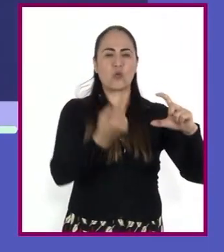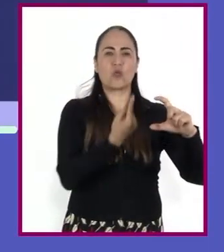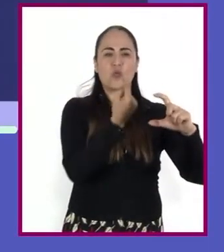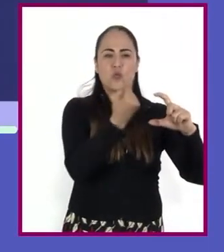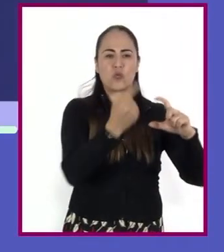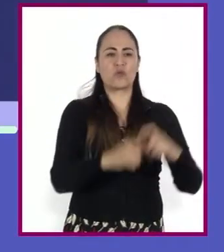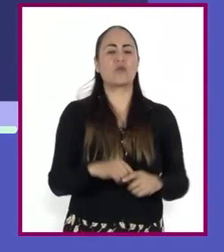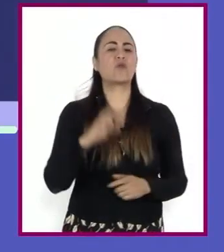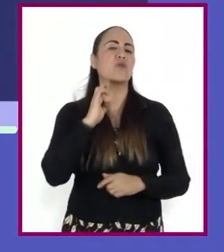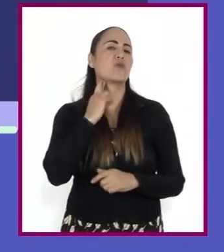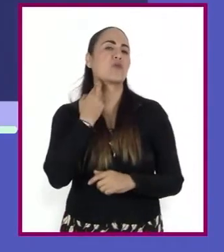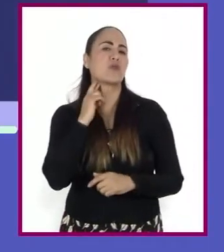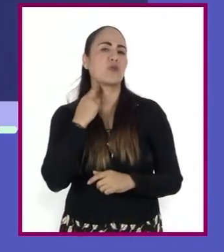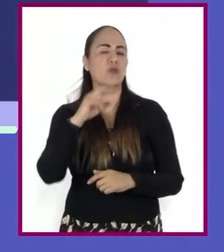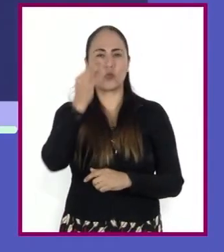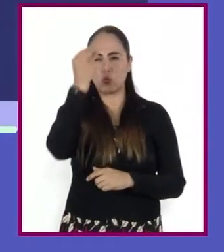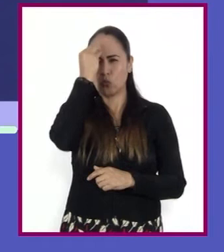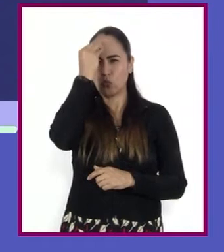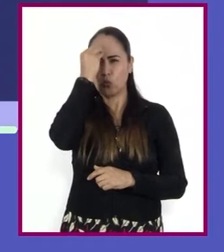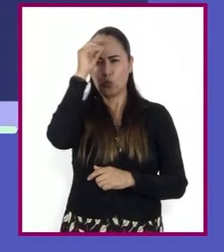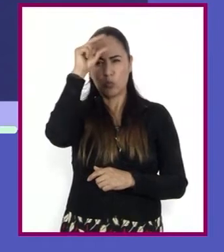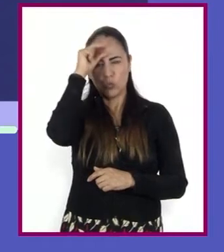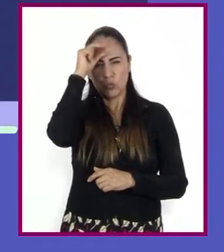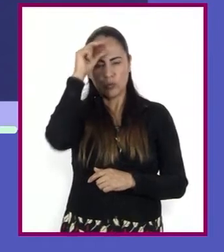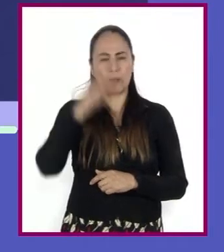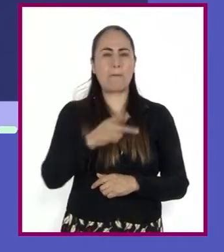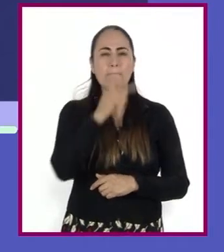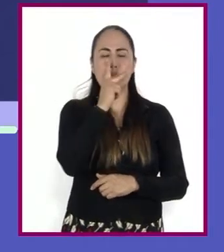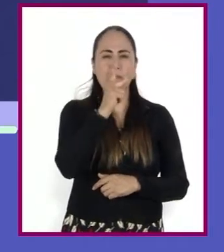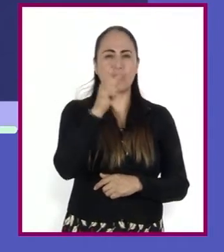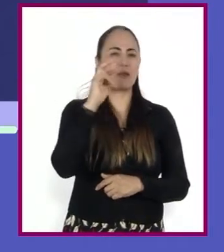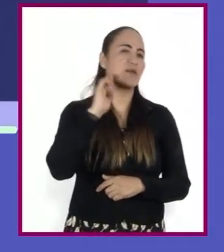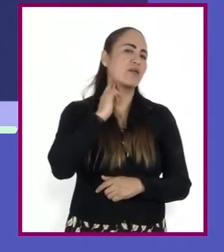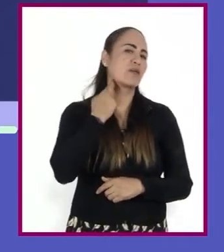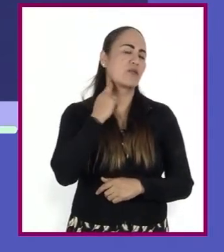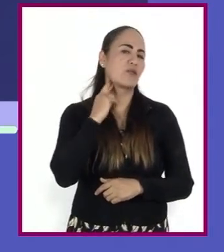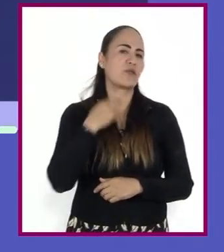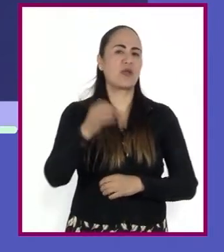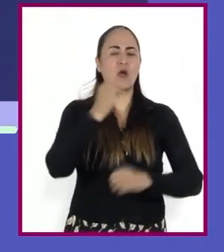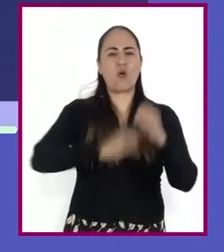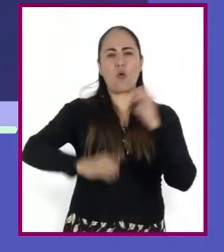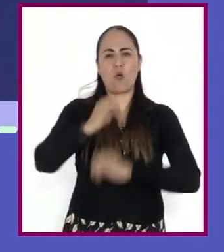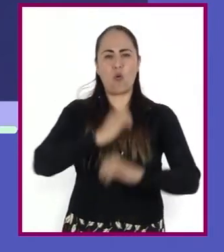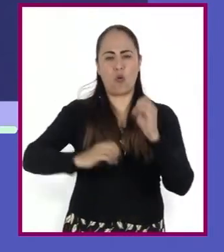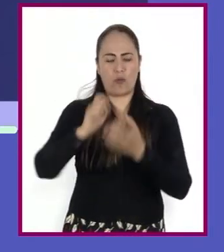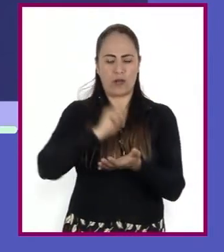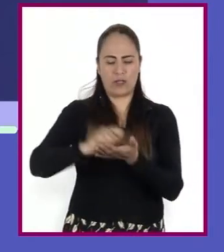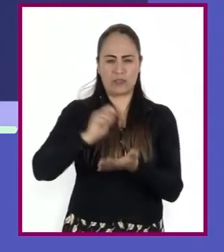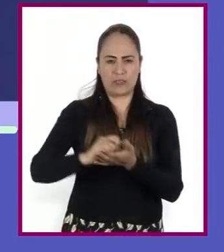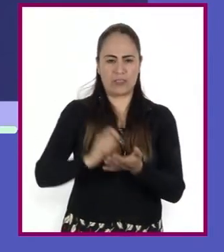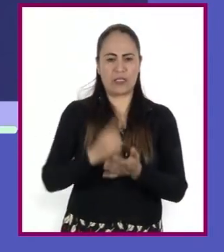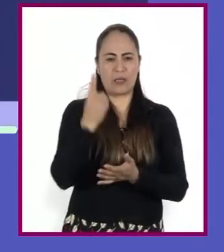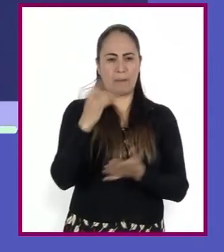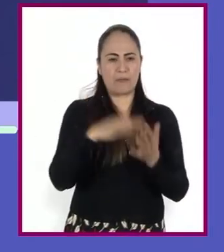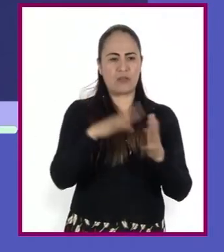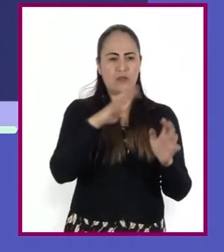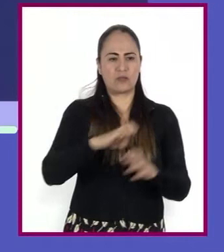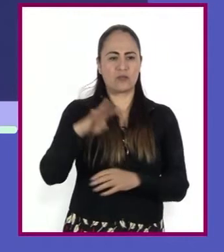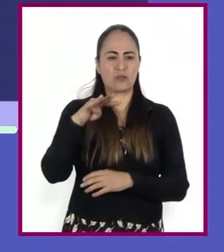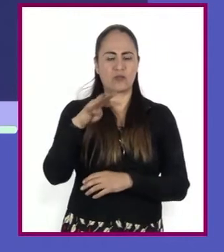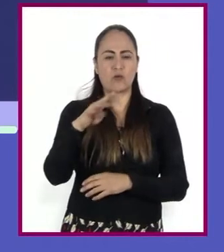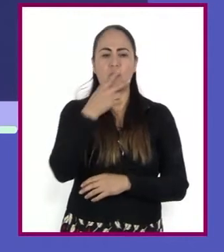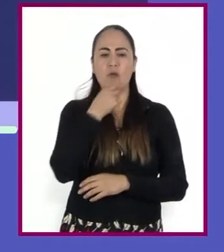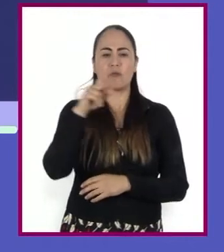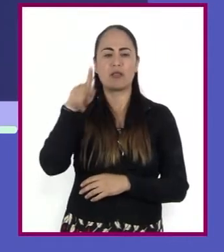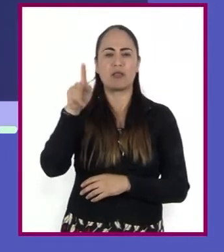Robots inteligentes. El término robots se originó en una obra escrita en 1919 por el autor checo, Karel